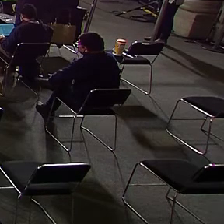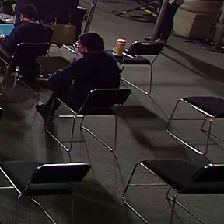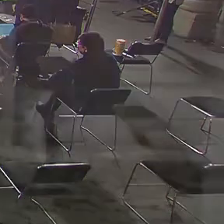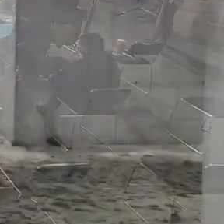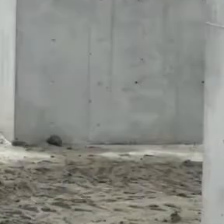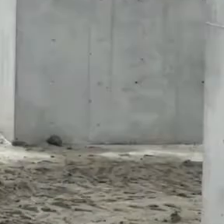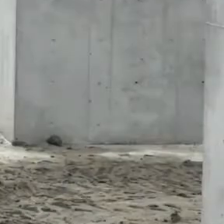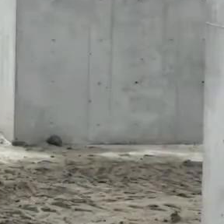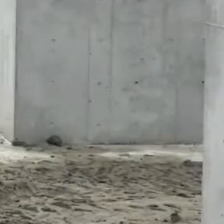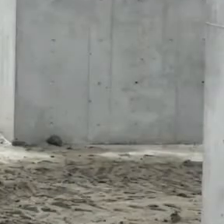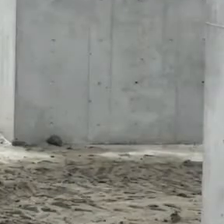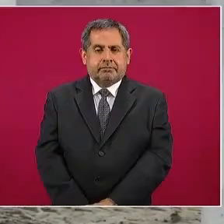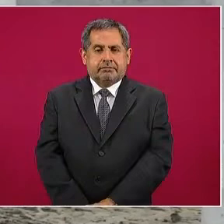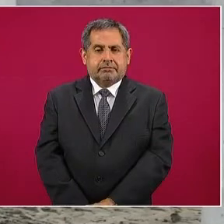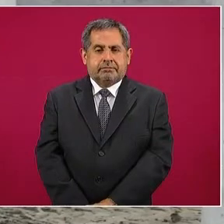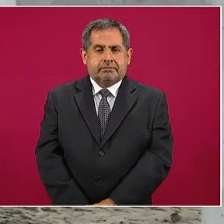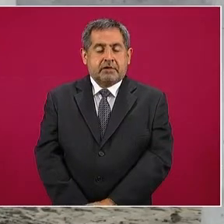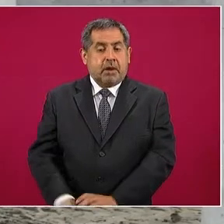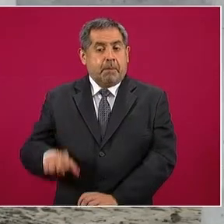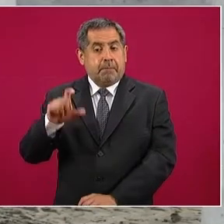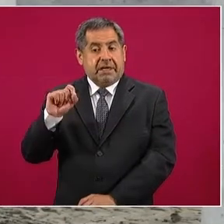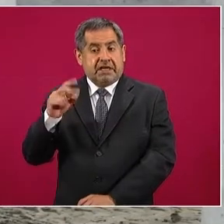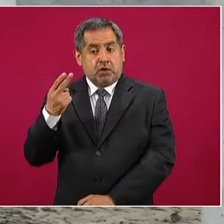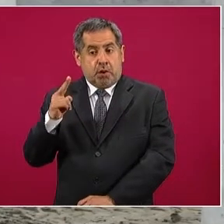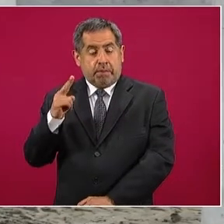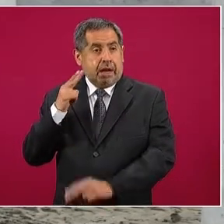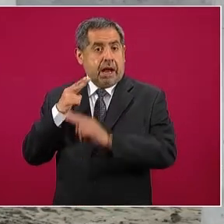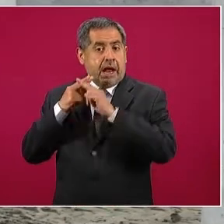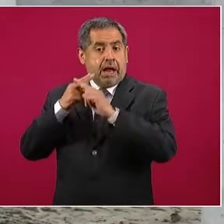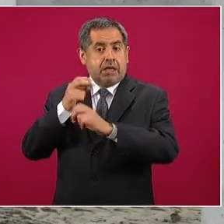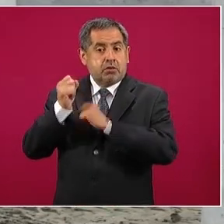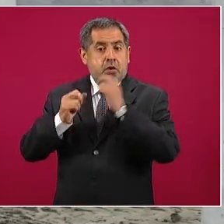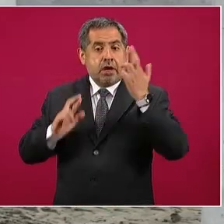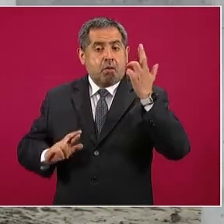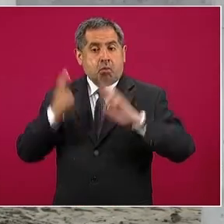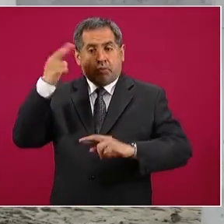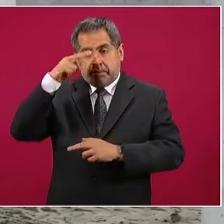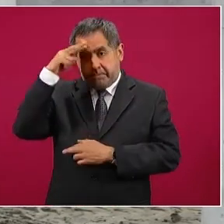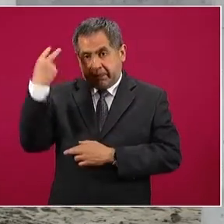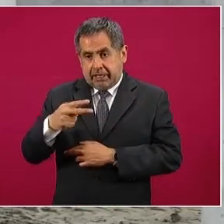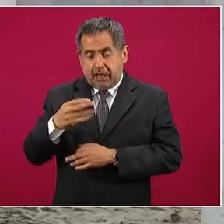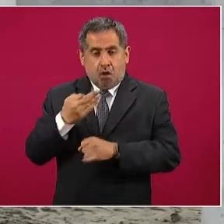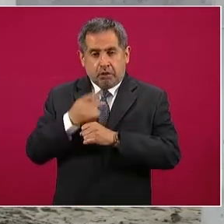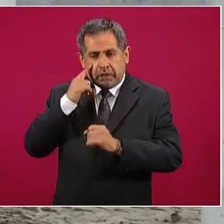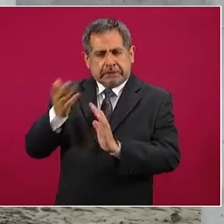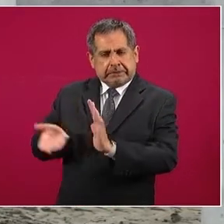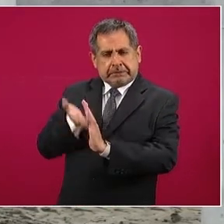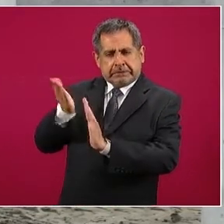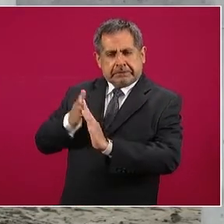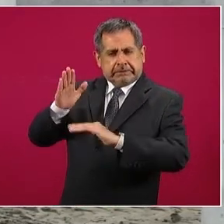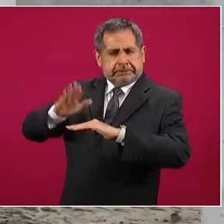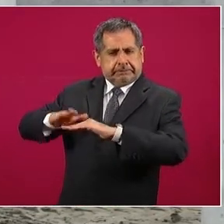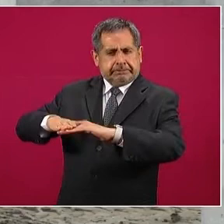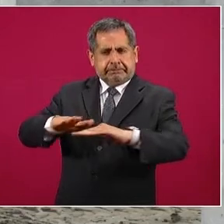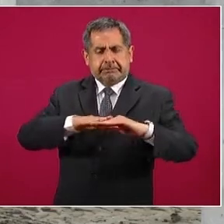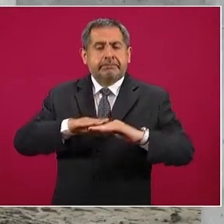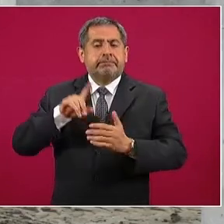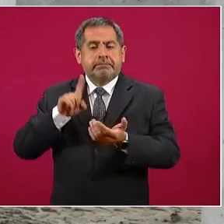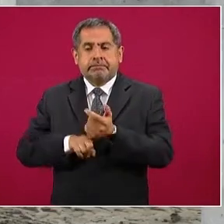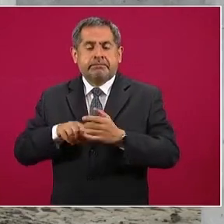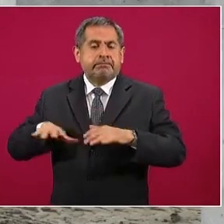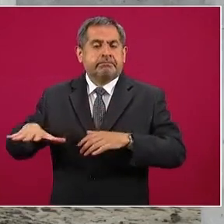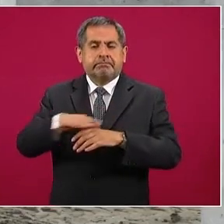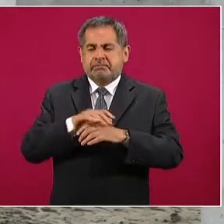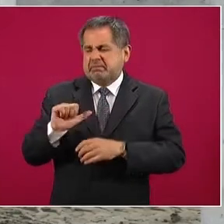Es 20 de noviembre, aniversario de la Revolución Mexicana. Estamos en la etapa de la cimentación superficial de la planta de